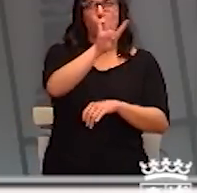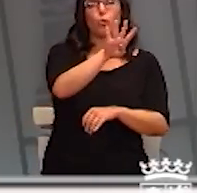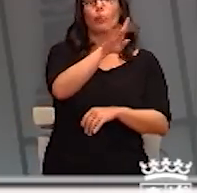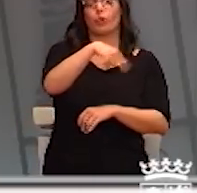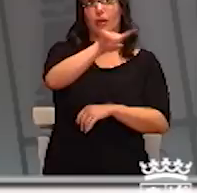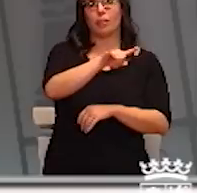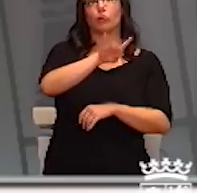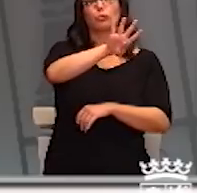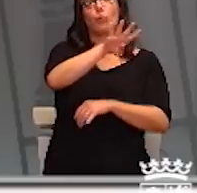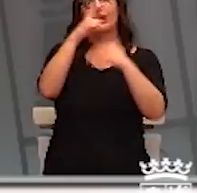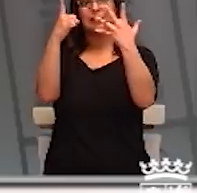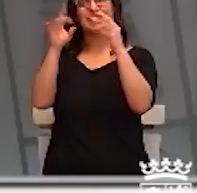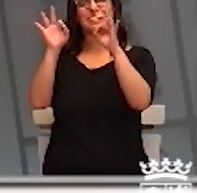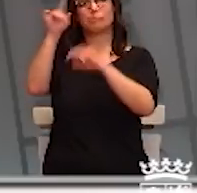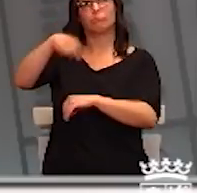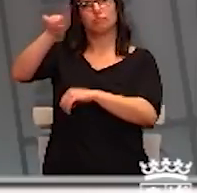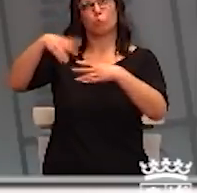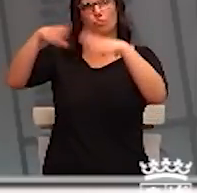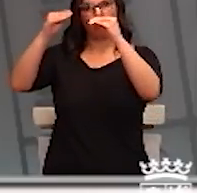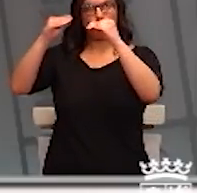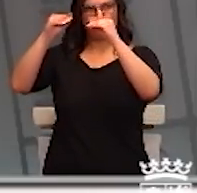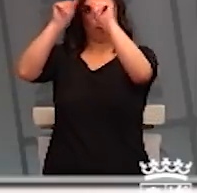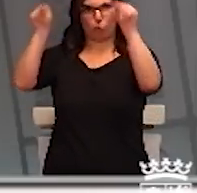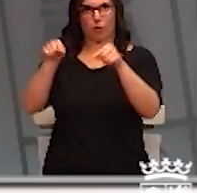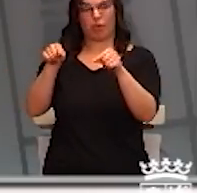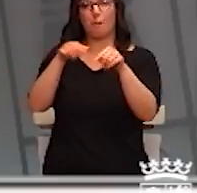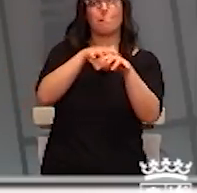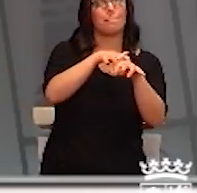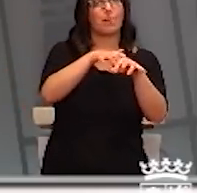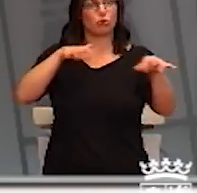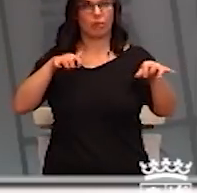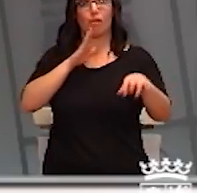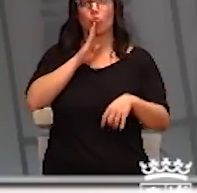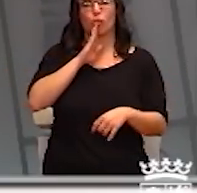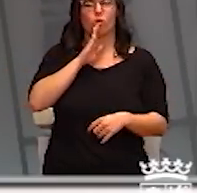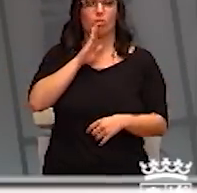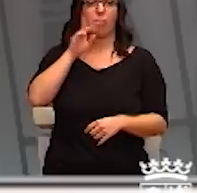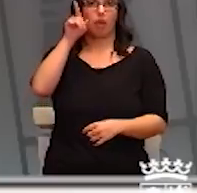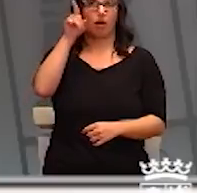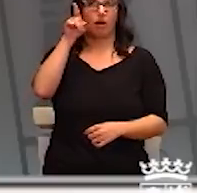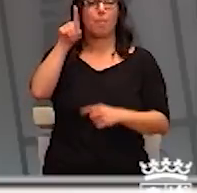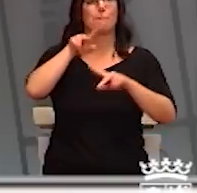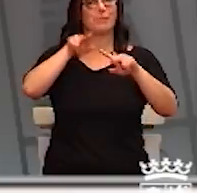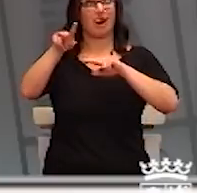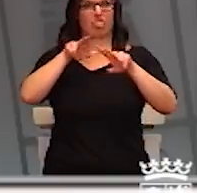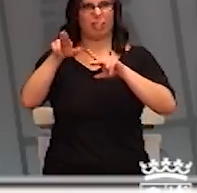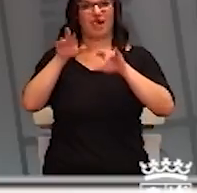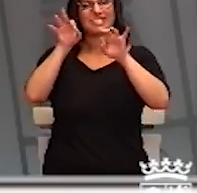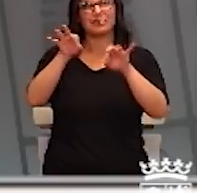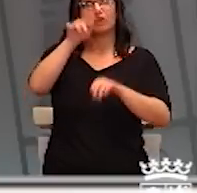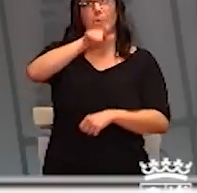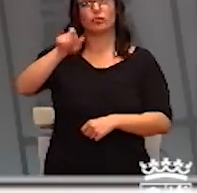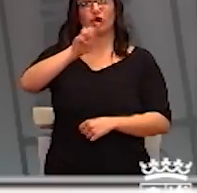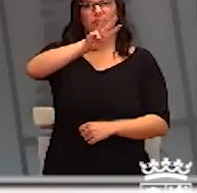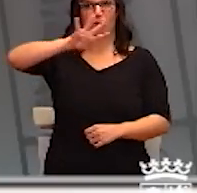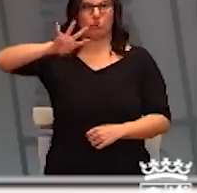en Burgos. Y la mayor parte de ellos, 34, encuentran en Miranda de Ebro.